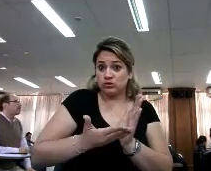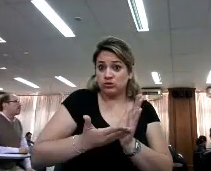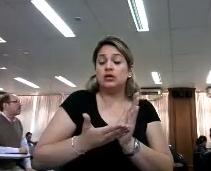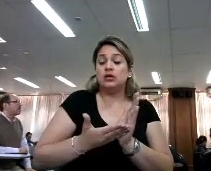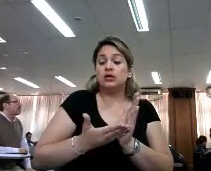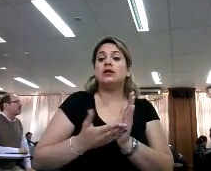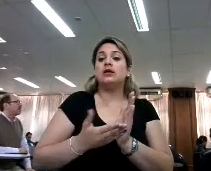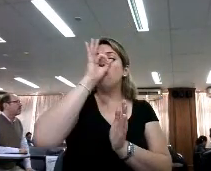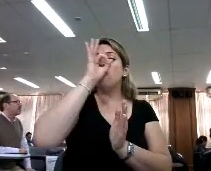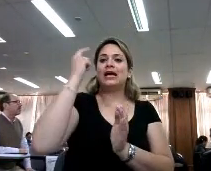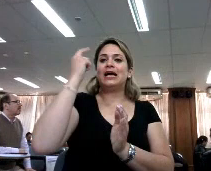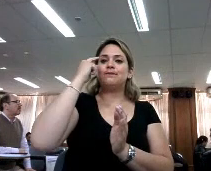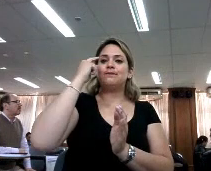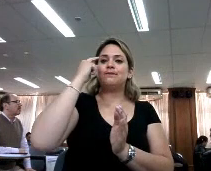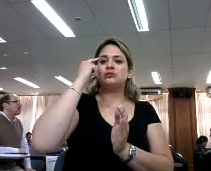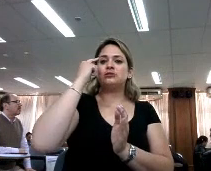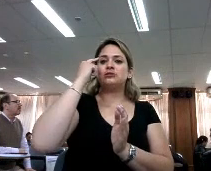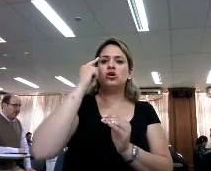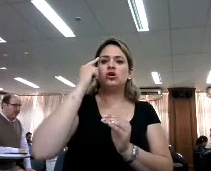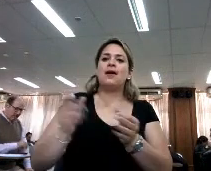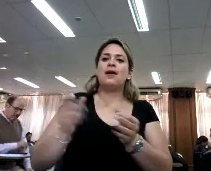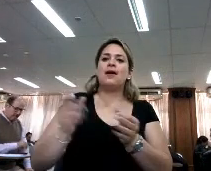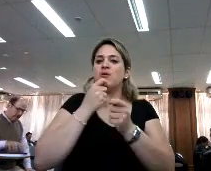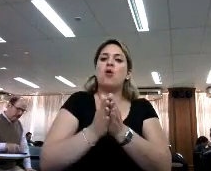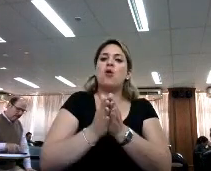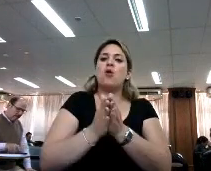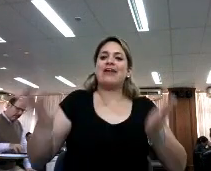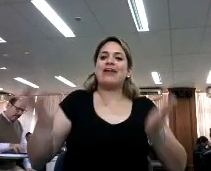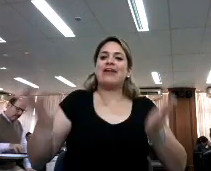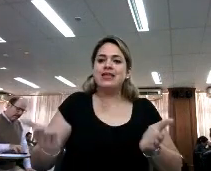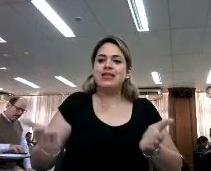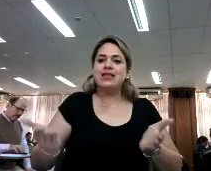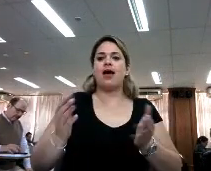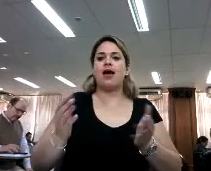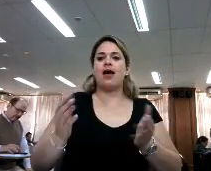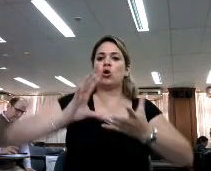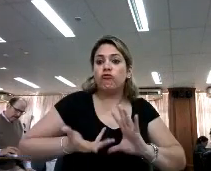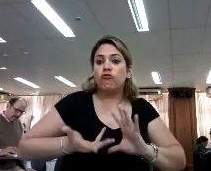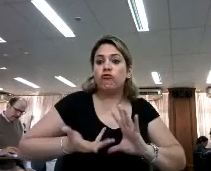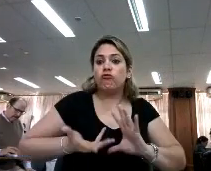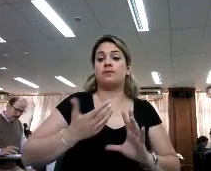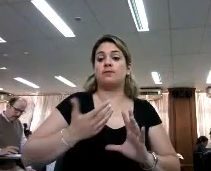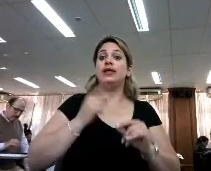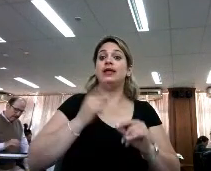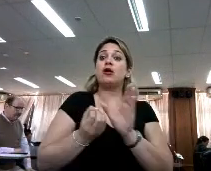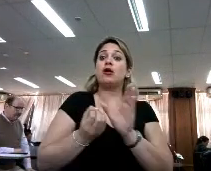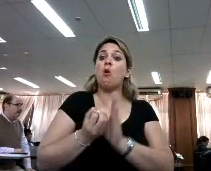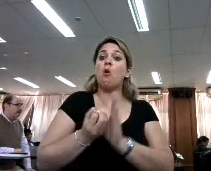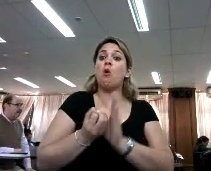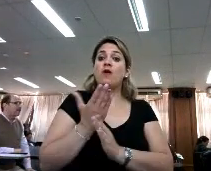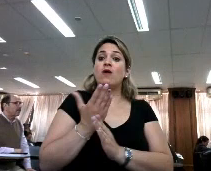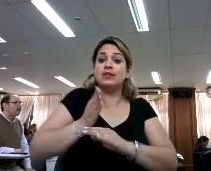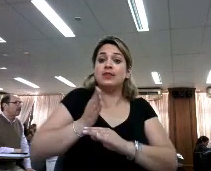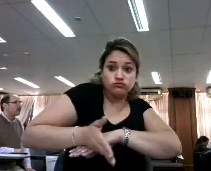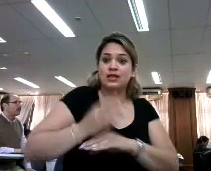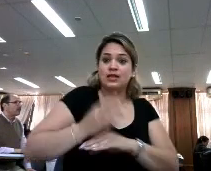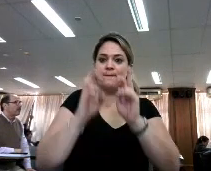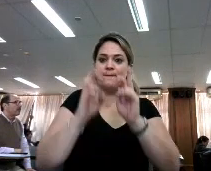que se iba a utilizar una revista como soporte, como formato, como fuente de información para una investigación.